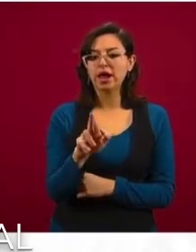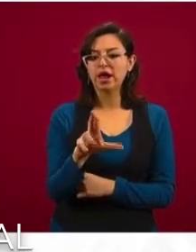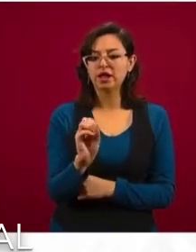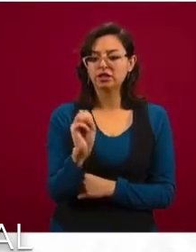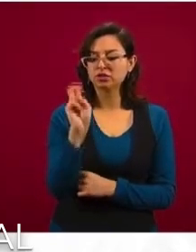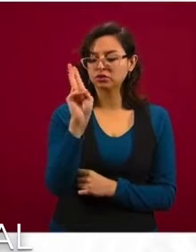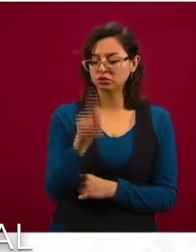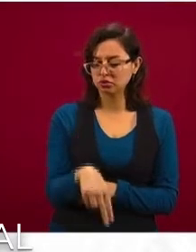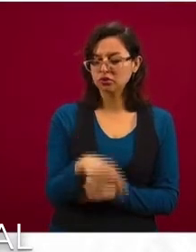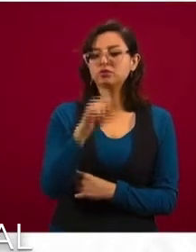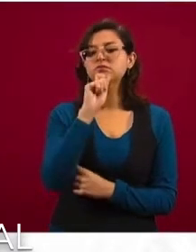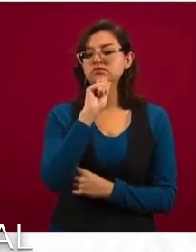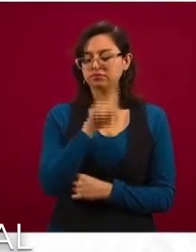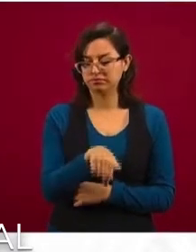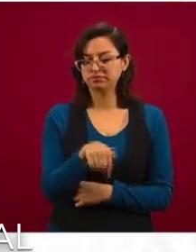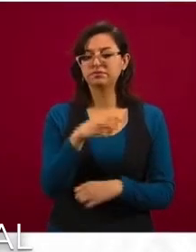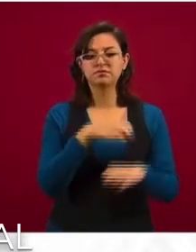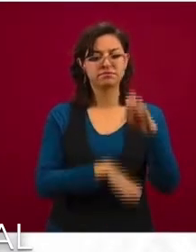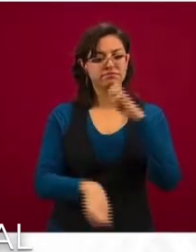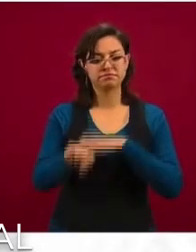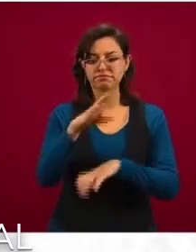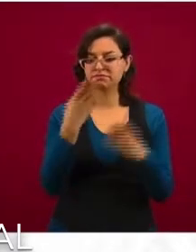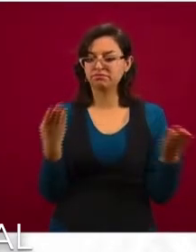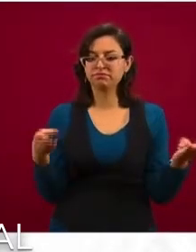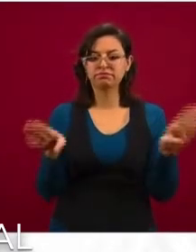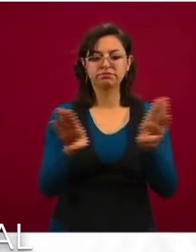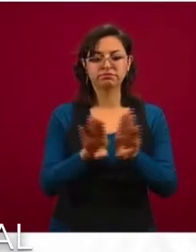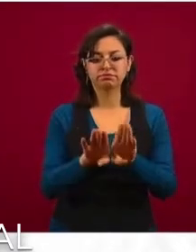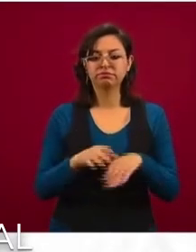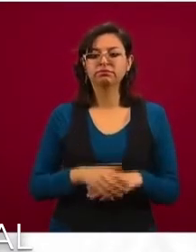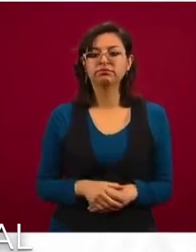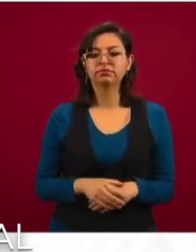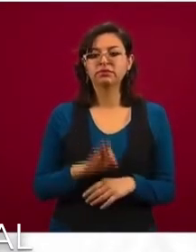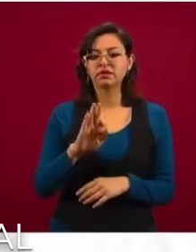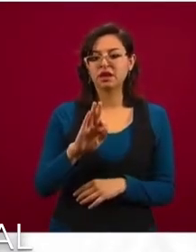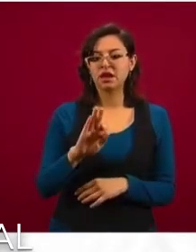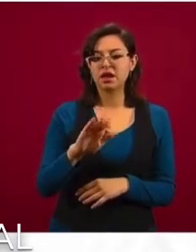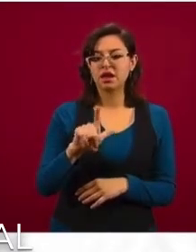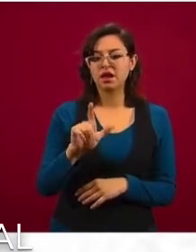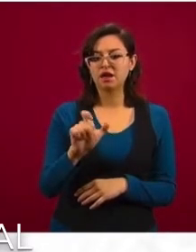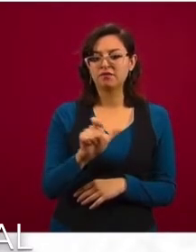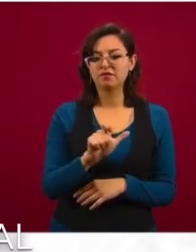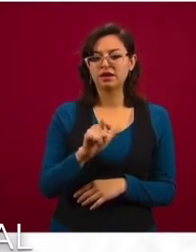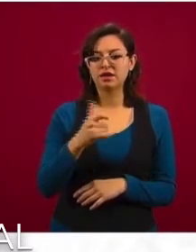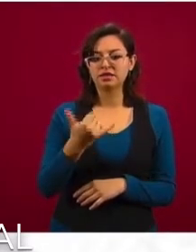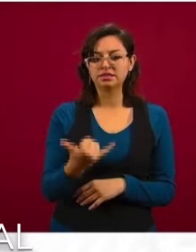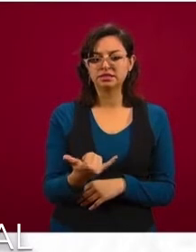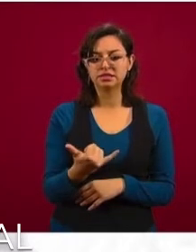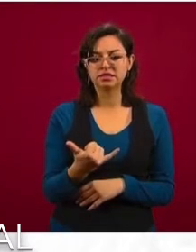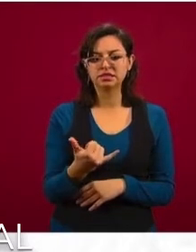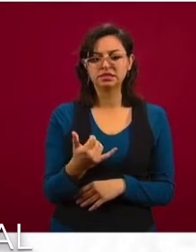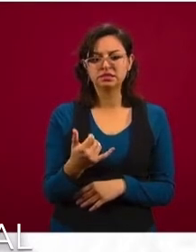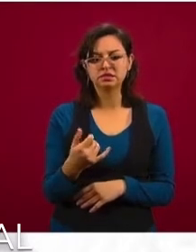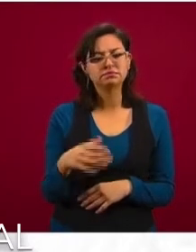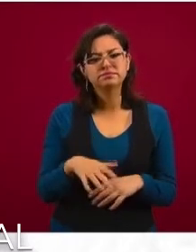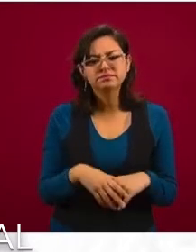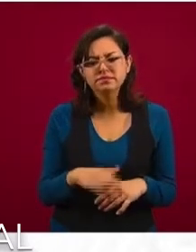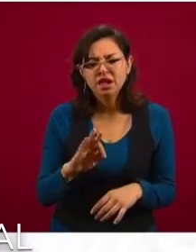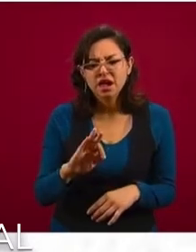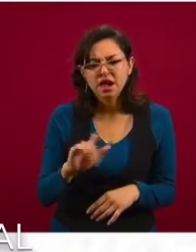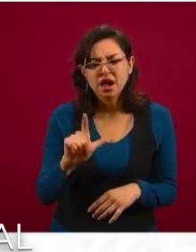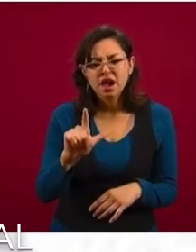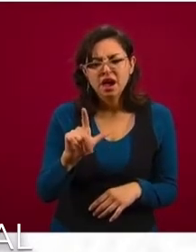empresas que se encuentran totalmente cerradas. Adelante. Flexi, esto en el sector industrial y comercial.